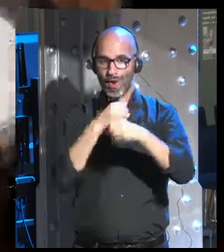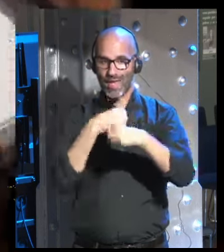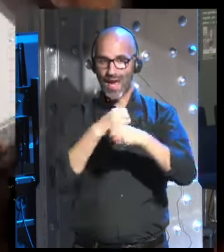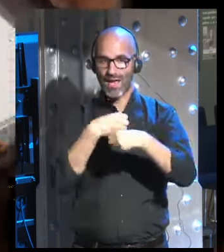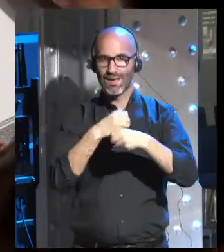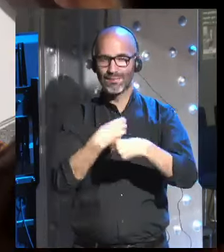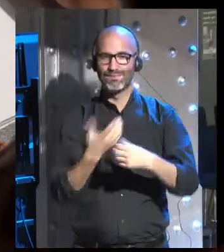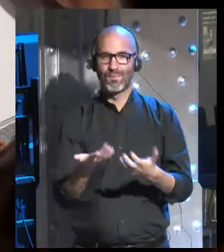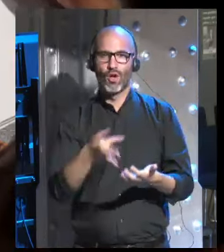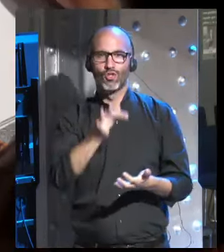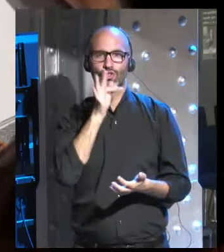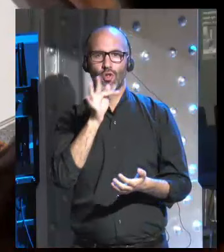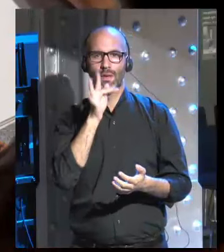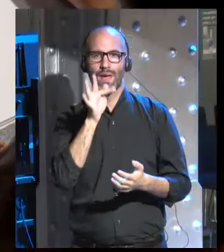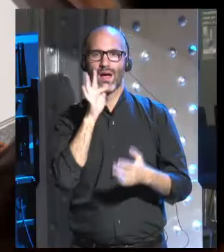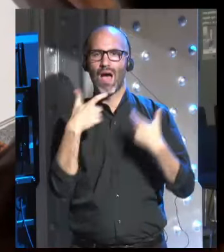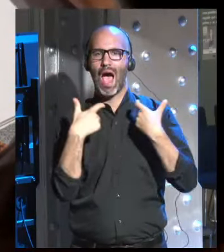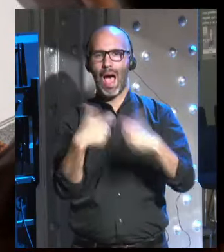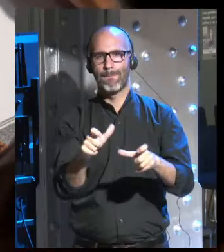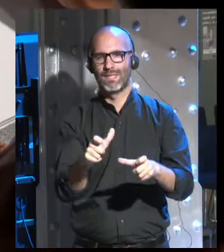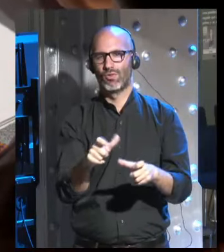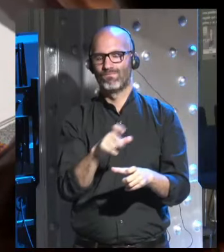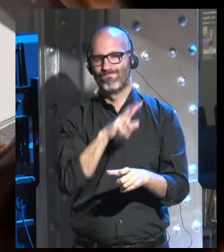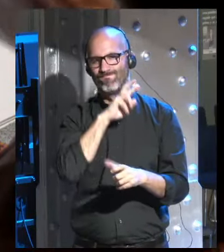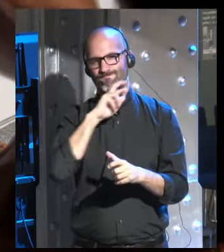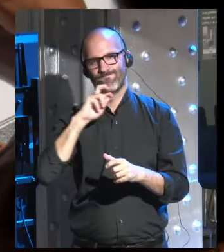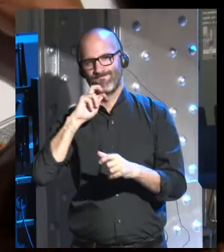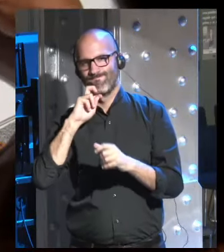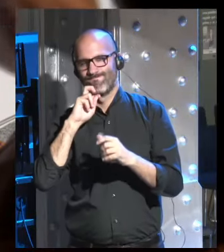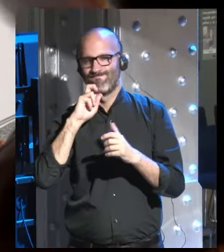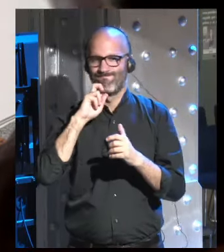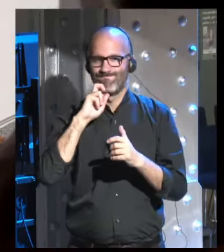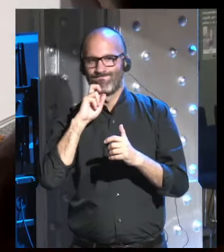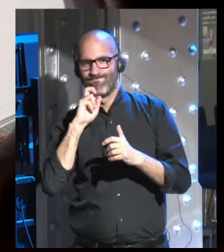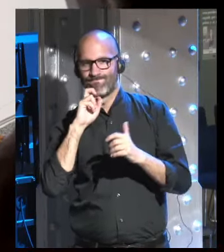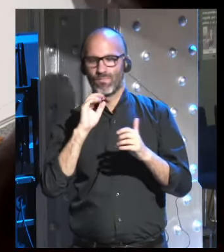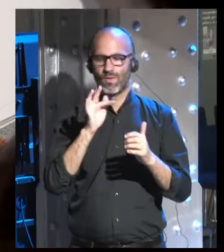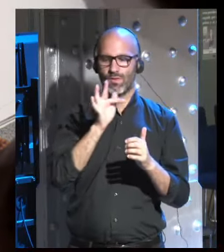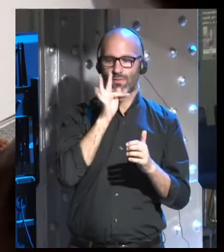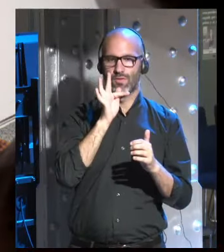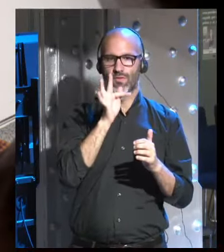sigue siendo un ámbito muy conservador porque está confinado